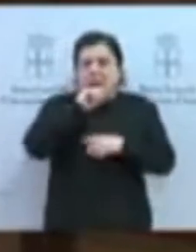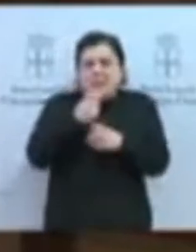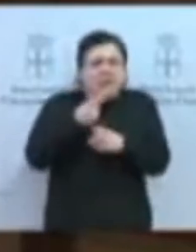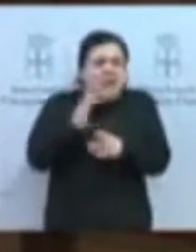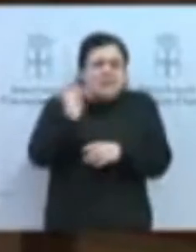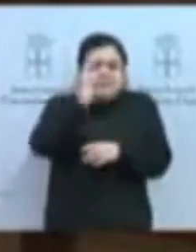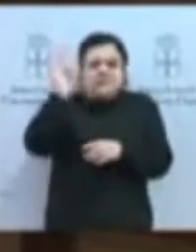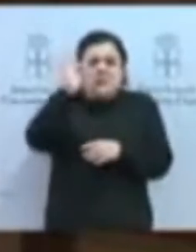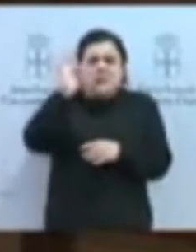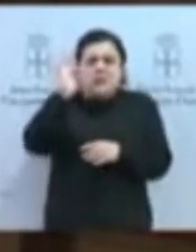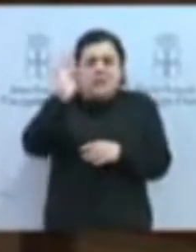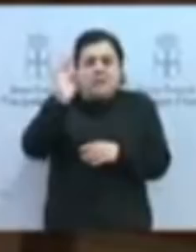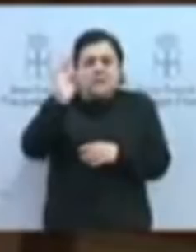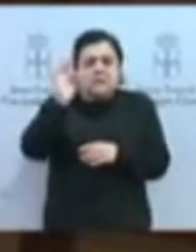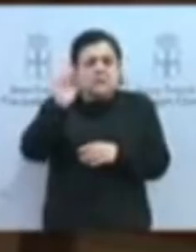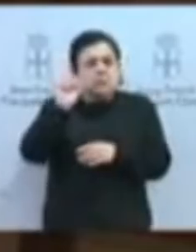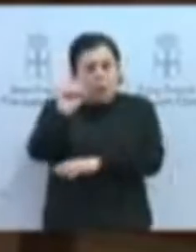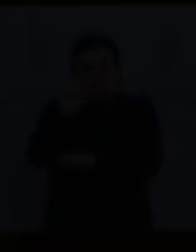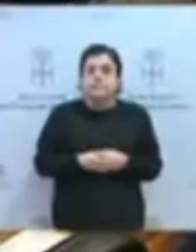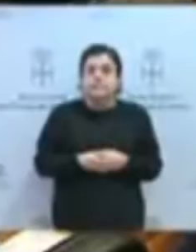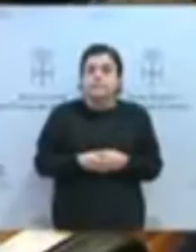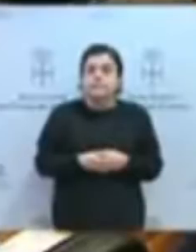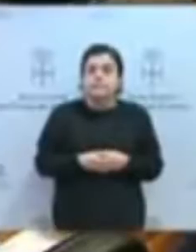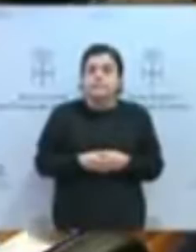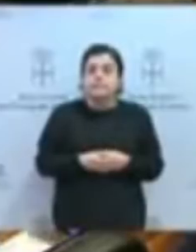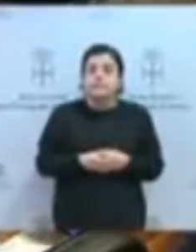y es un modo de fascismo, aunque no lo crean.